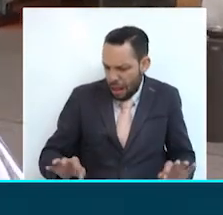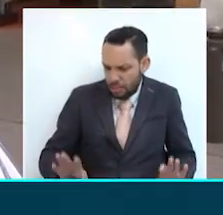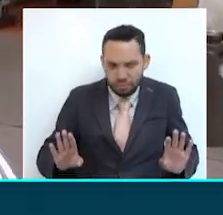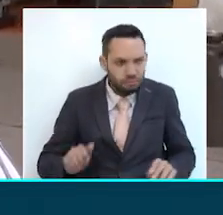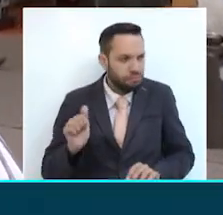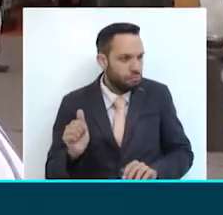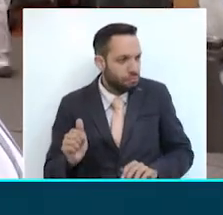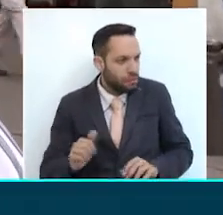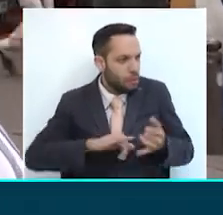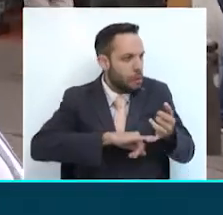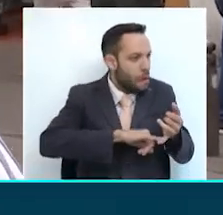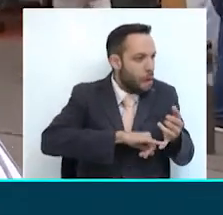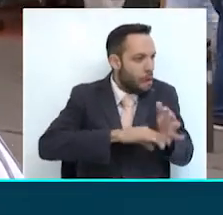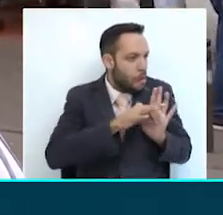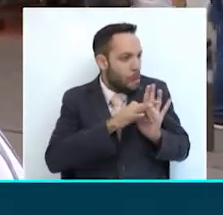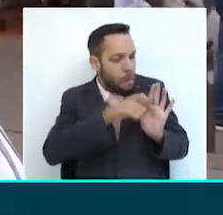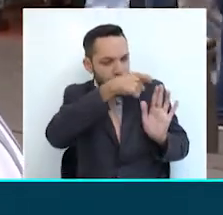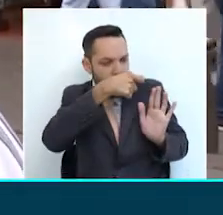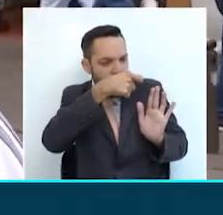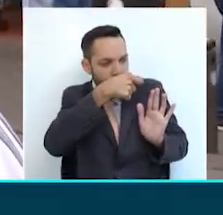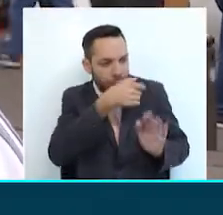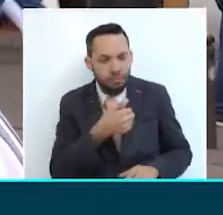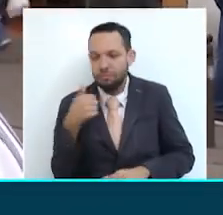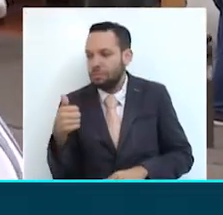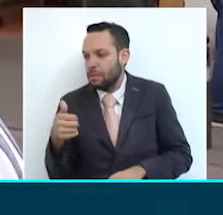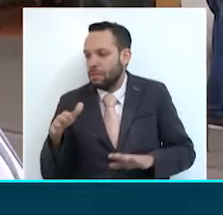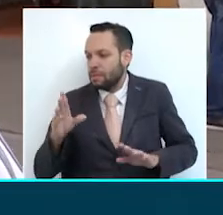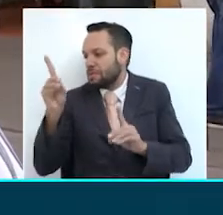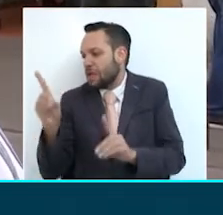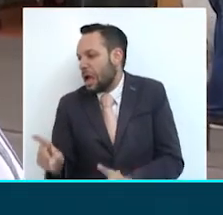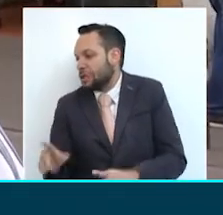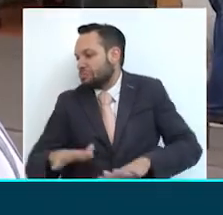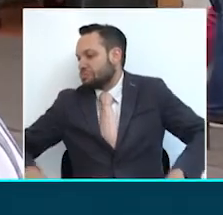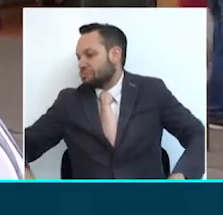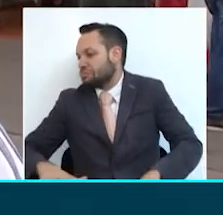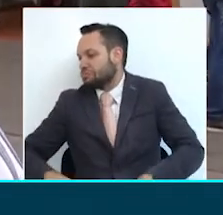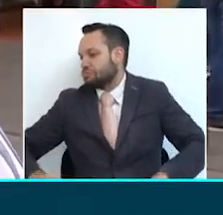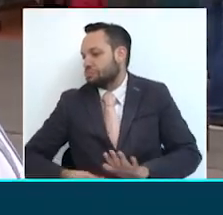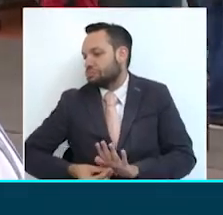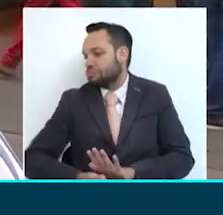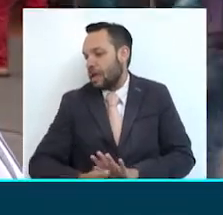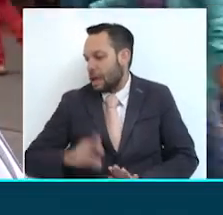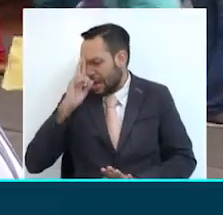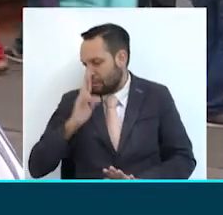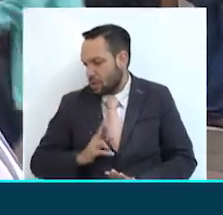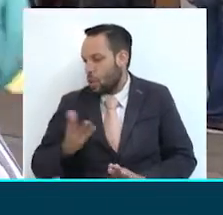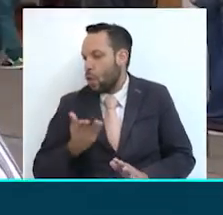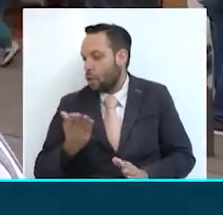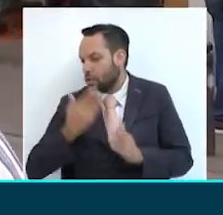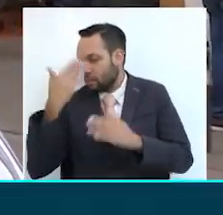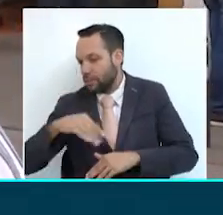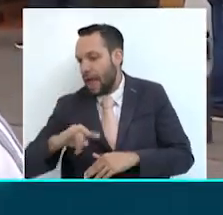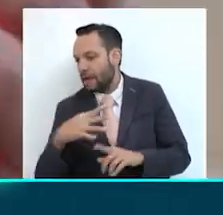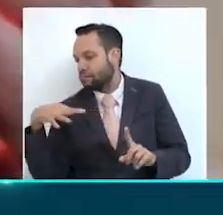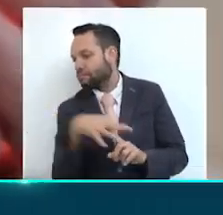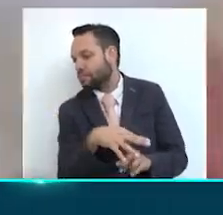consumidores pues también deben de respetar los espacios públicos y consumir donde no le causen perjuicio